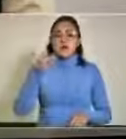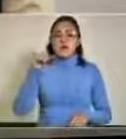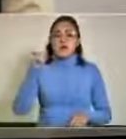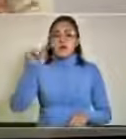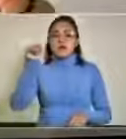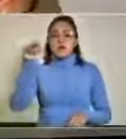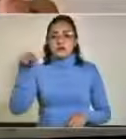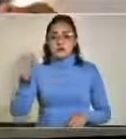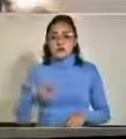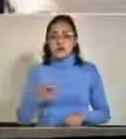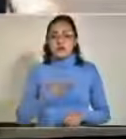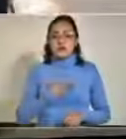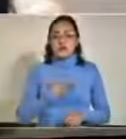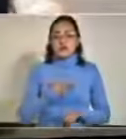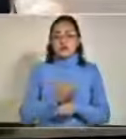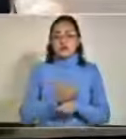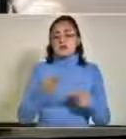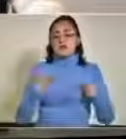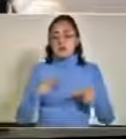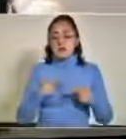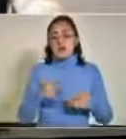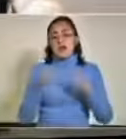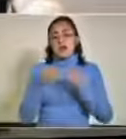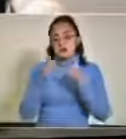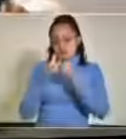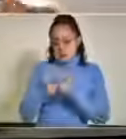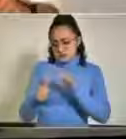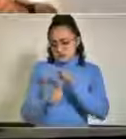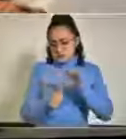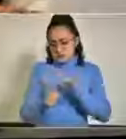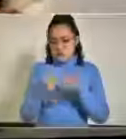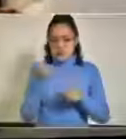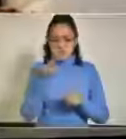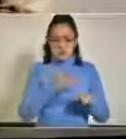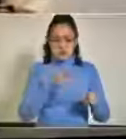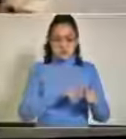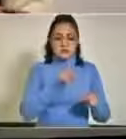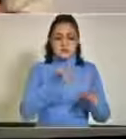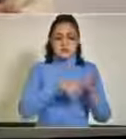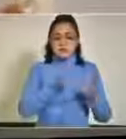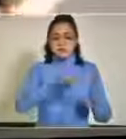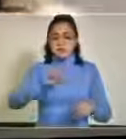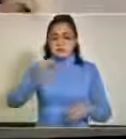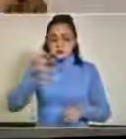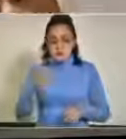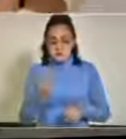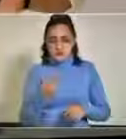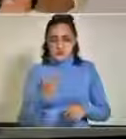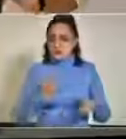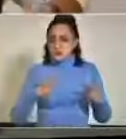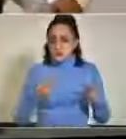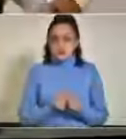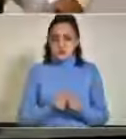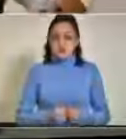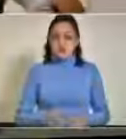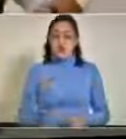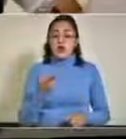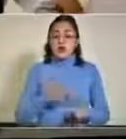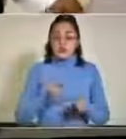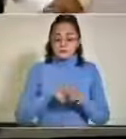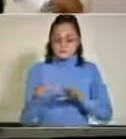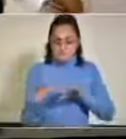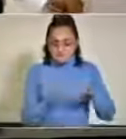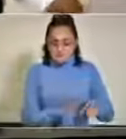casos activos incluyendo ambulatorios y hospitalizados, 1.468. En lo que respecta a